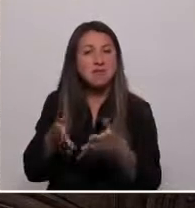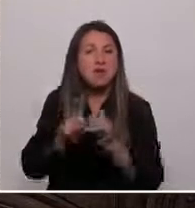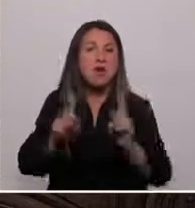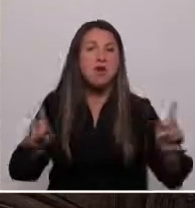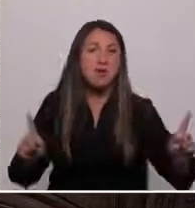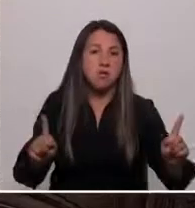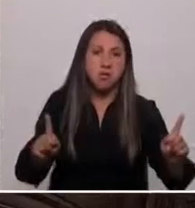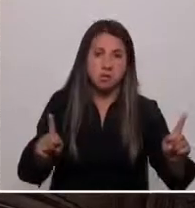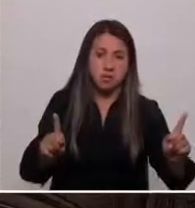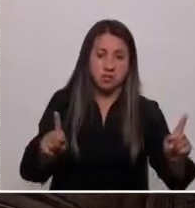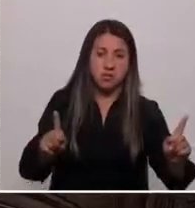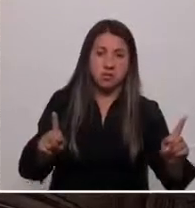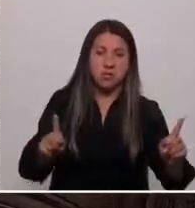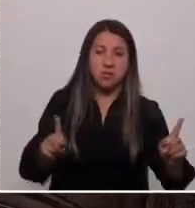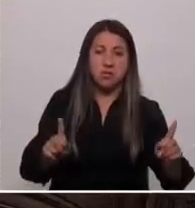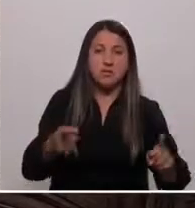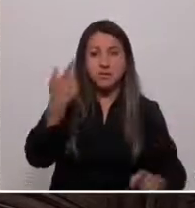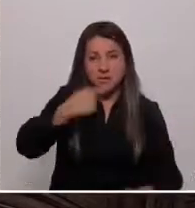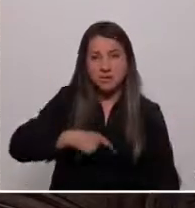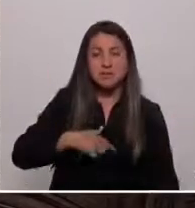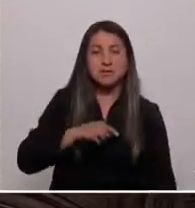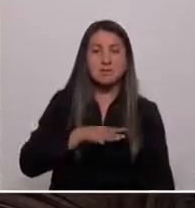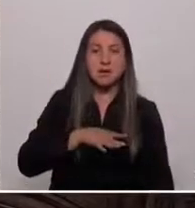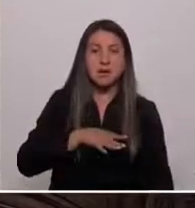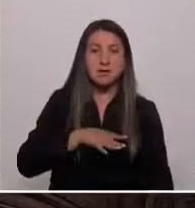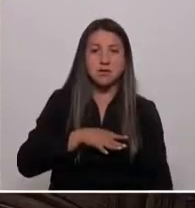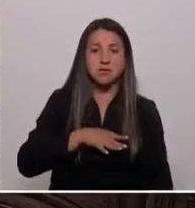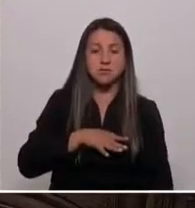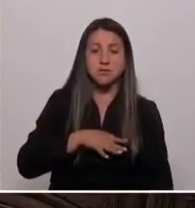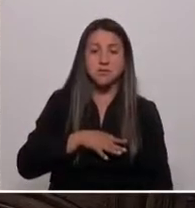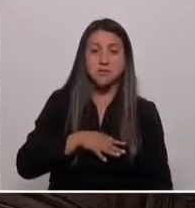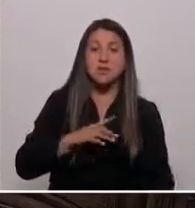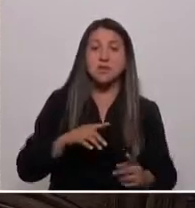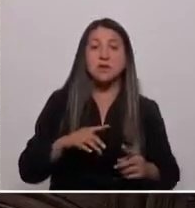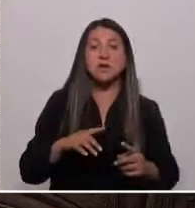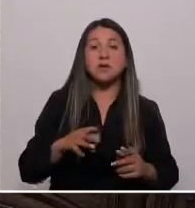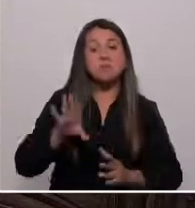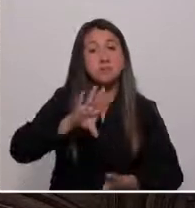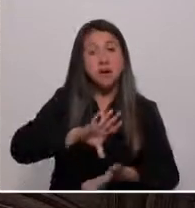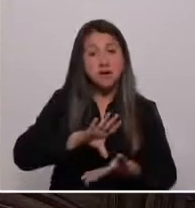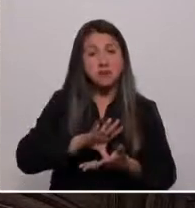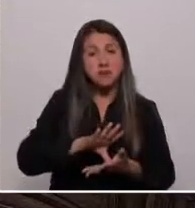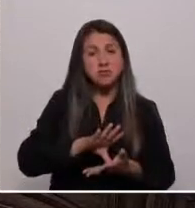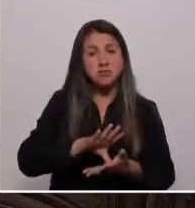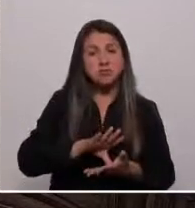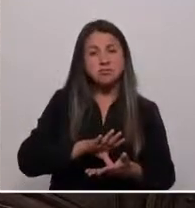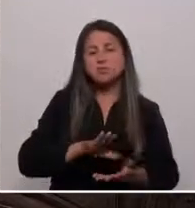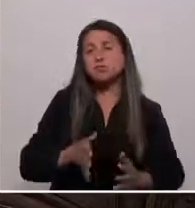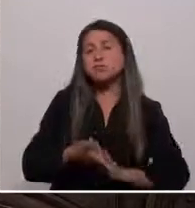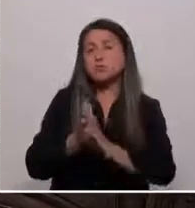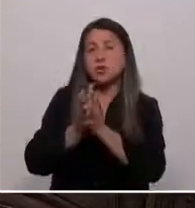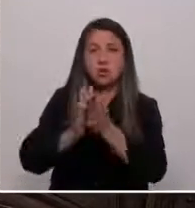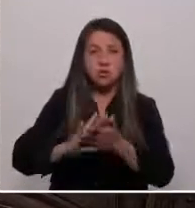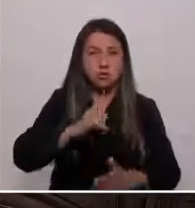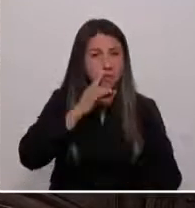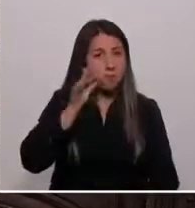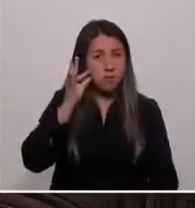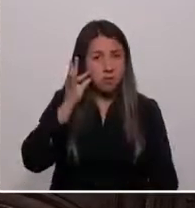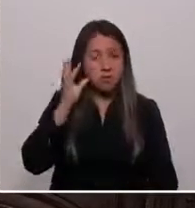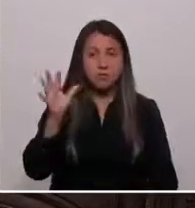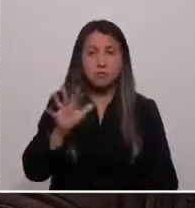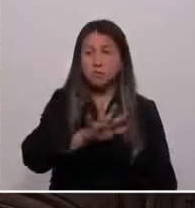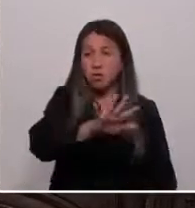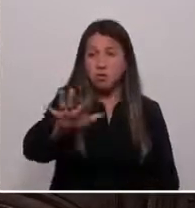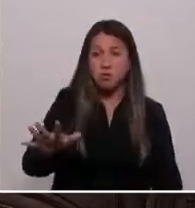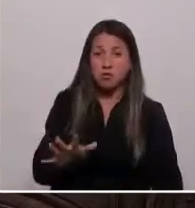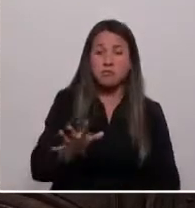formas de ser chilenos. Así, nuestro país será el lugar donde todos y todas podrán ser quienes son,